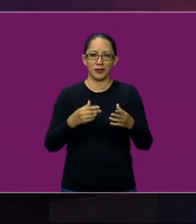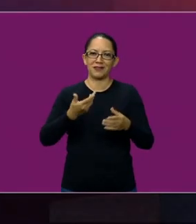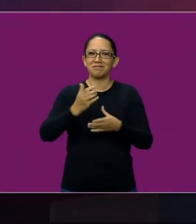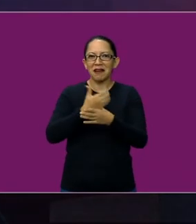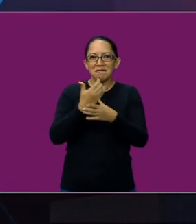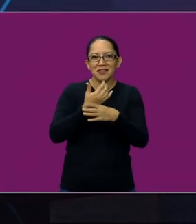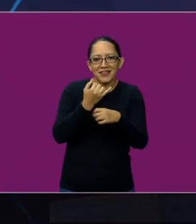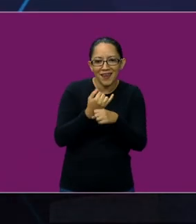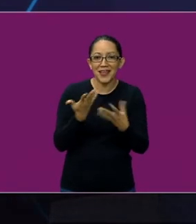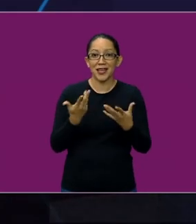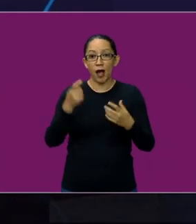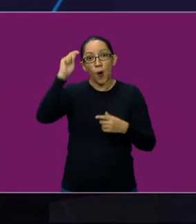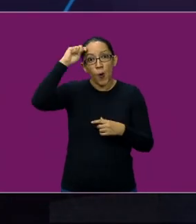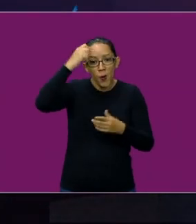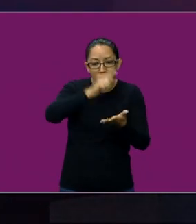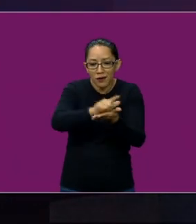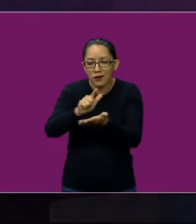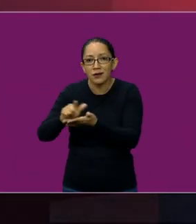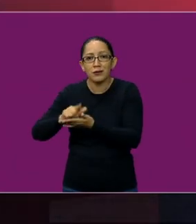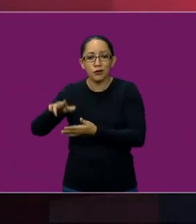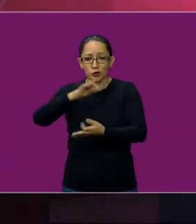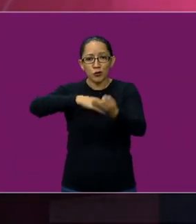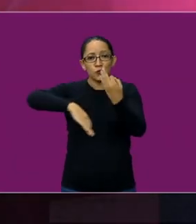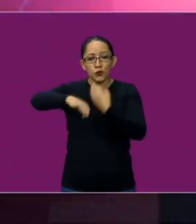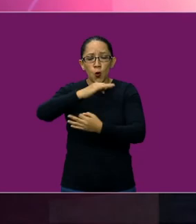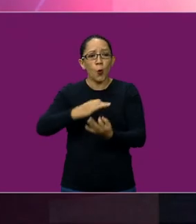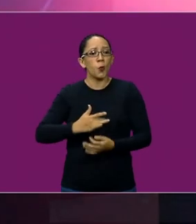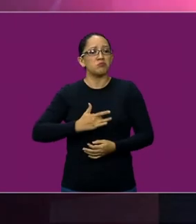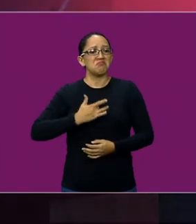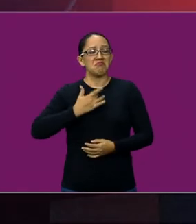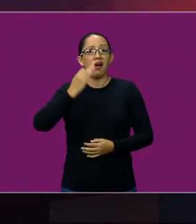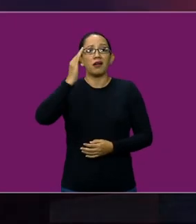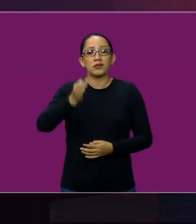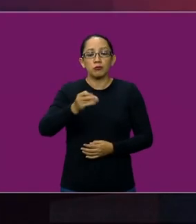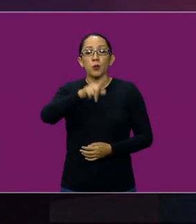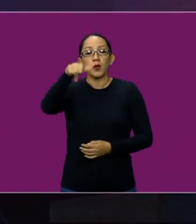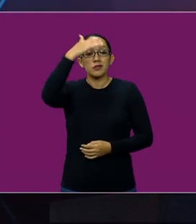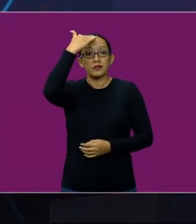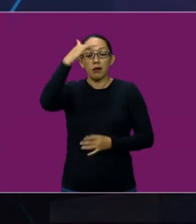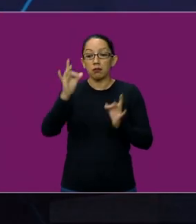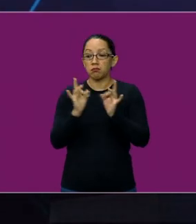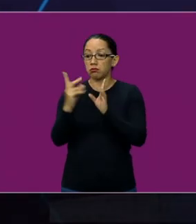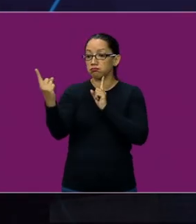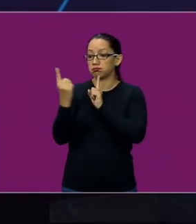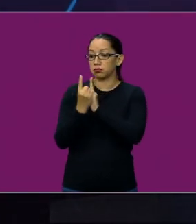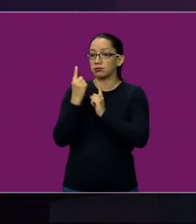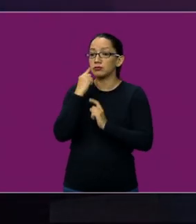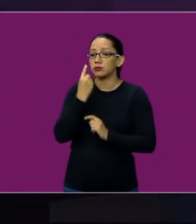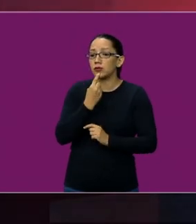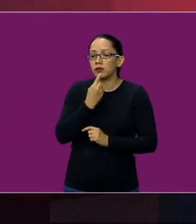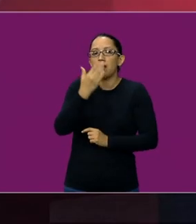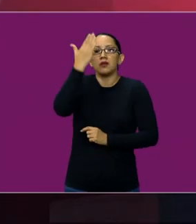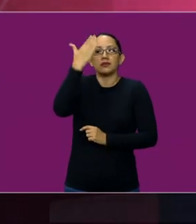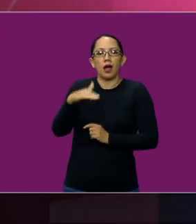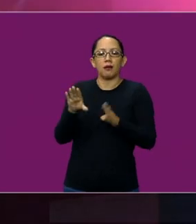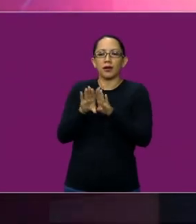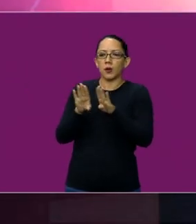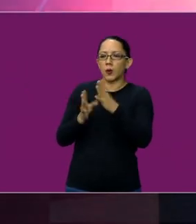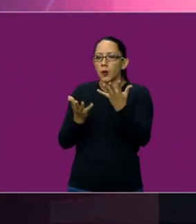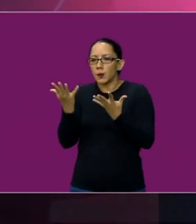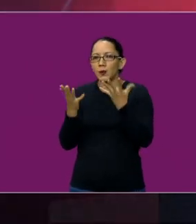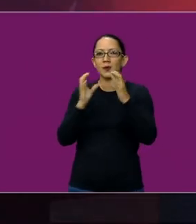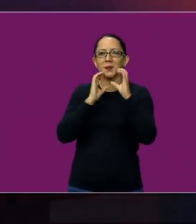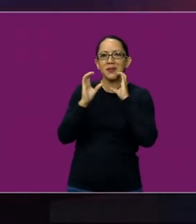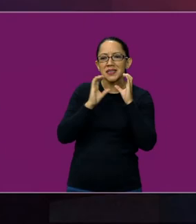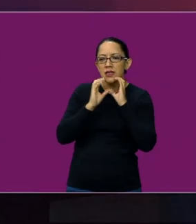o llegara un chico o chica sorda, tenía que atendérsele adecuadamente. Ya, muy bien. Entonces se hizo esa